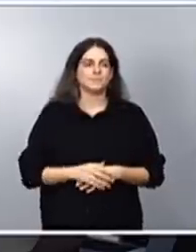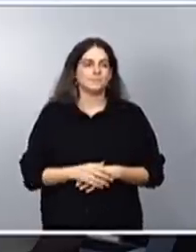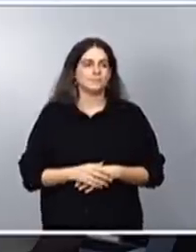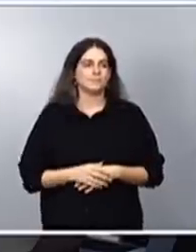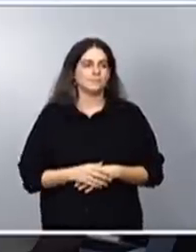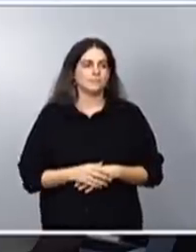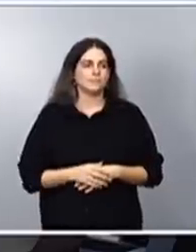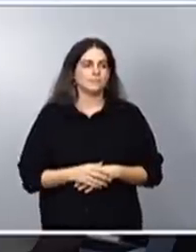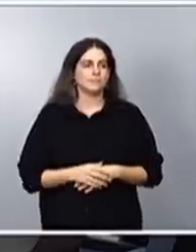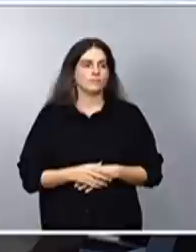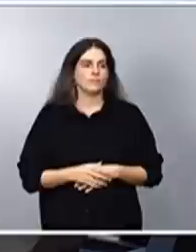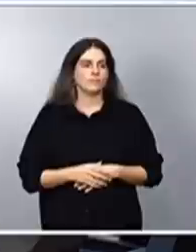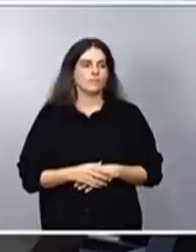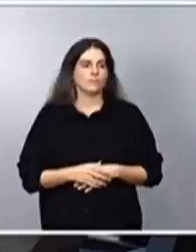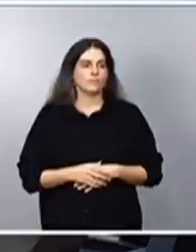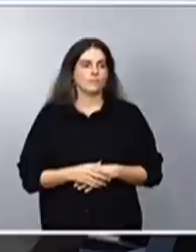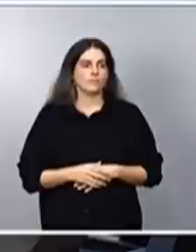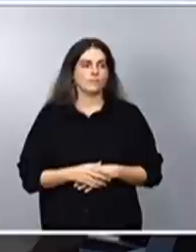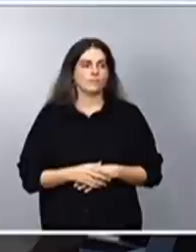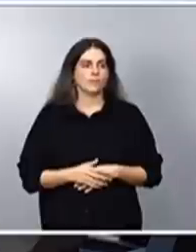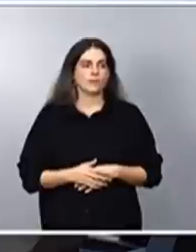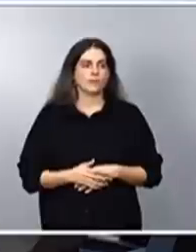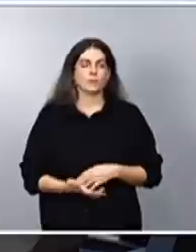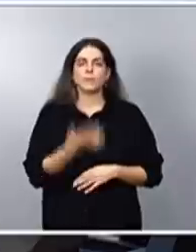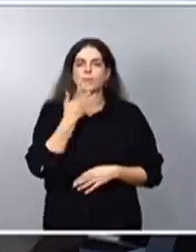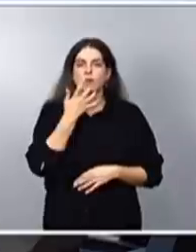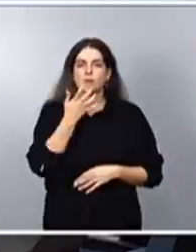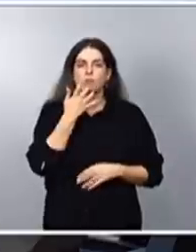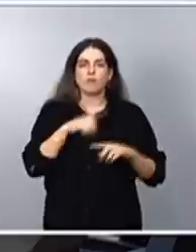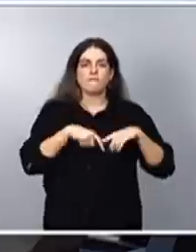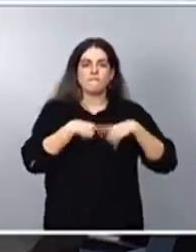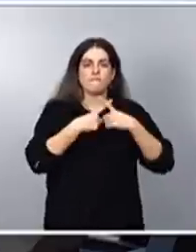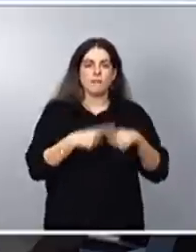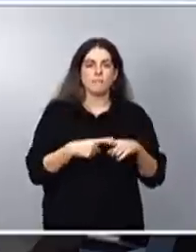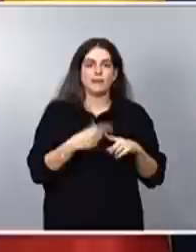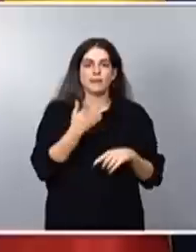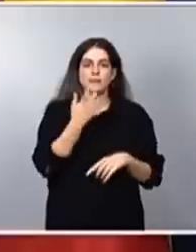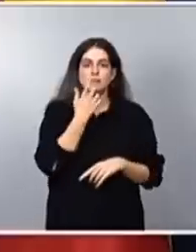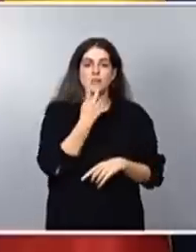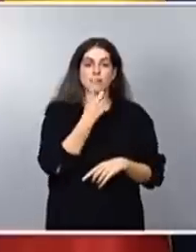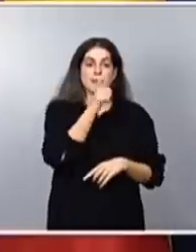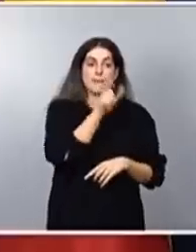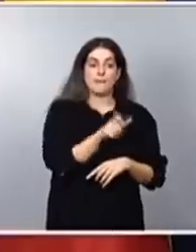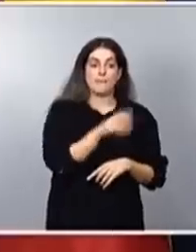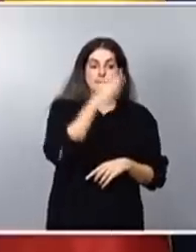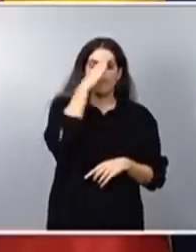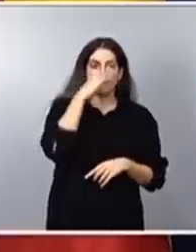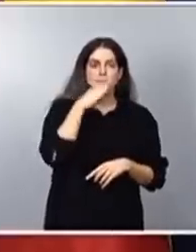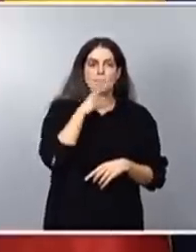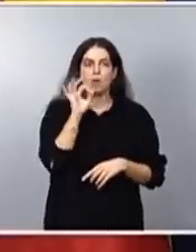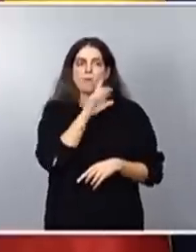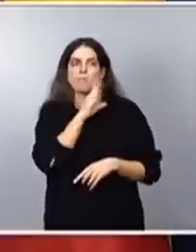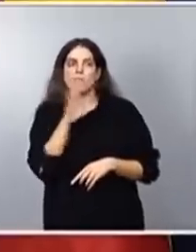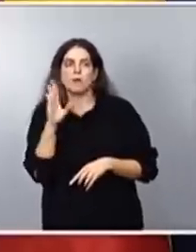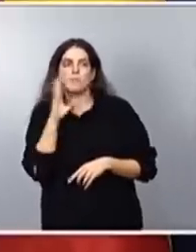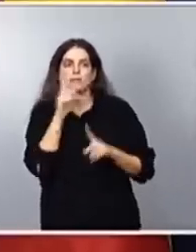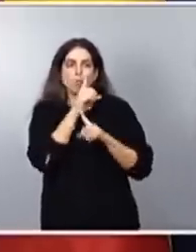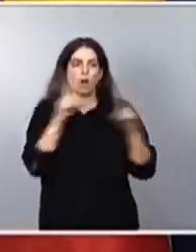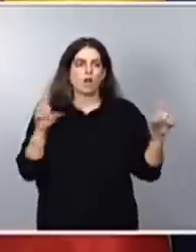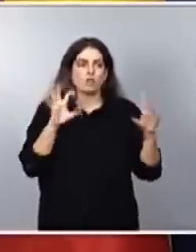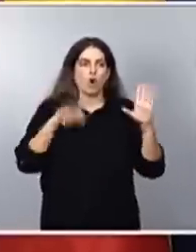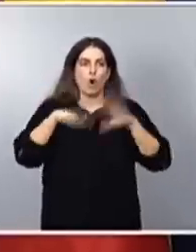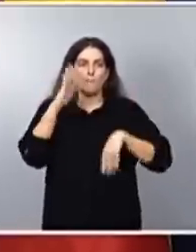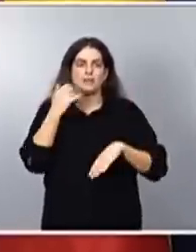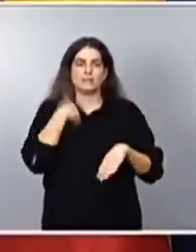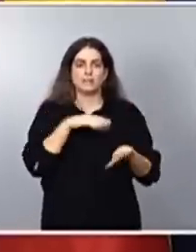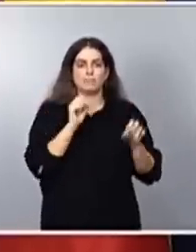Como las familias en las que alguno de los dos miembros esté ingresado por un periodo superior a un año, o también en los casos en los que